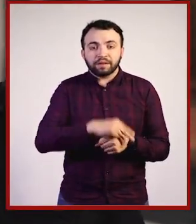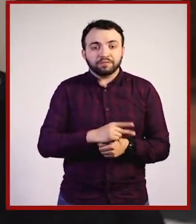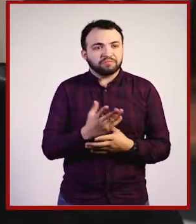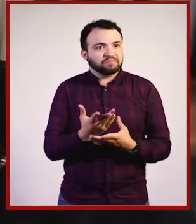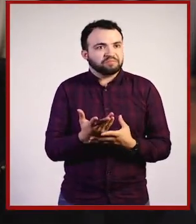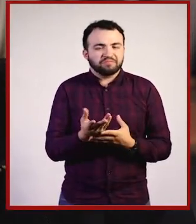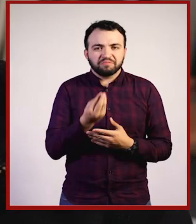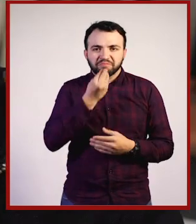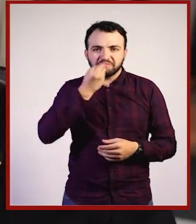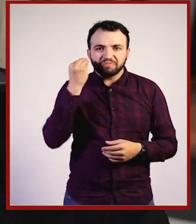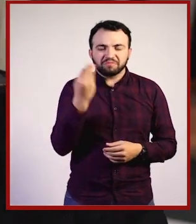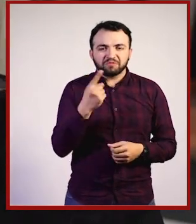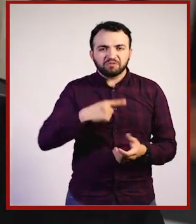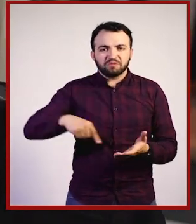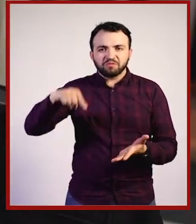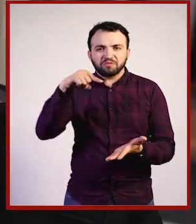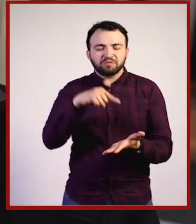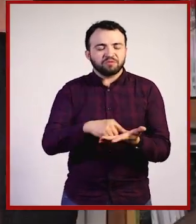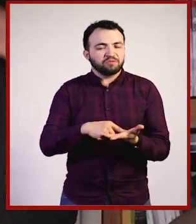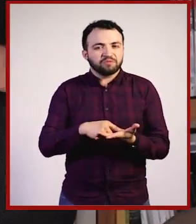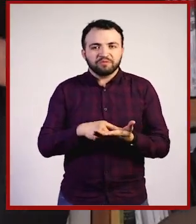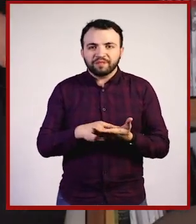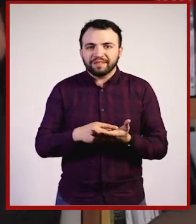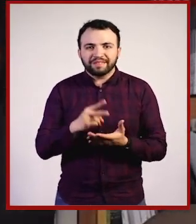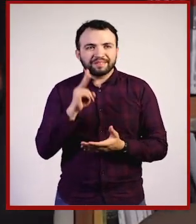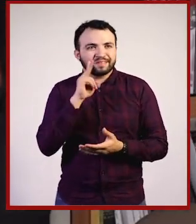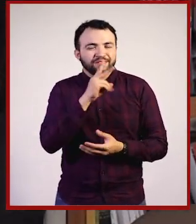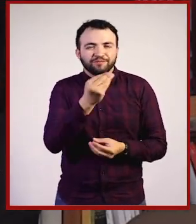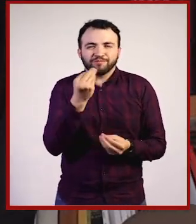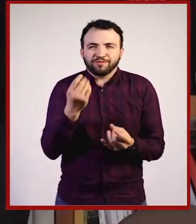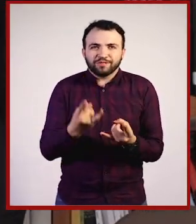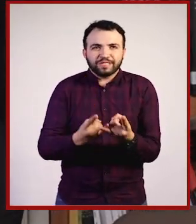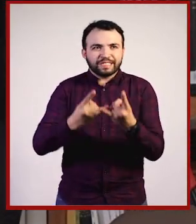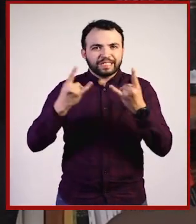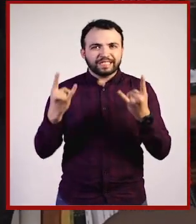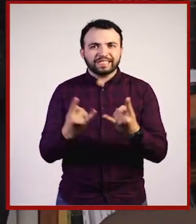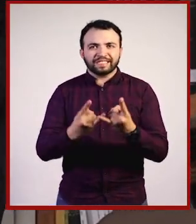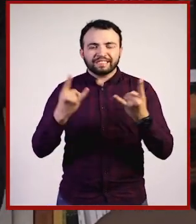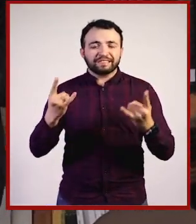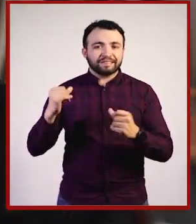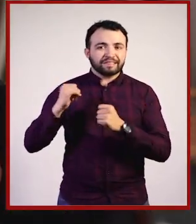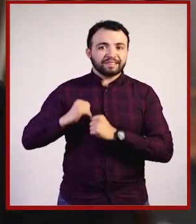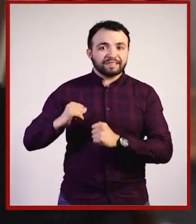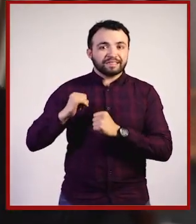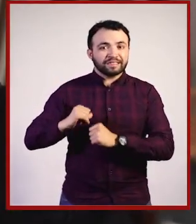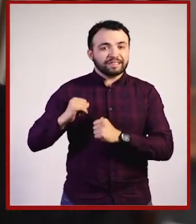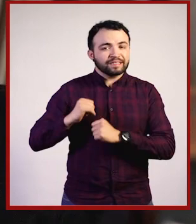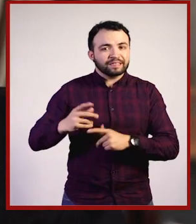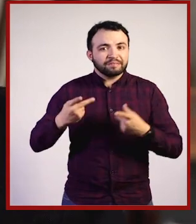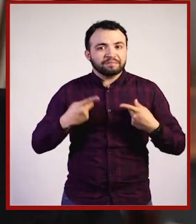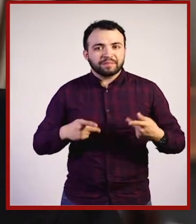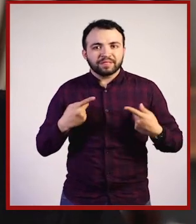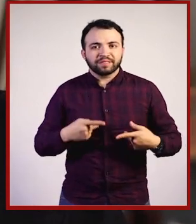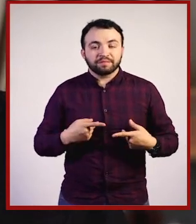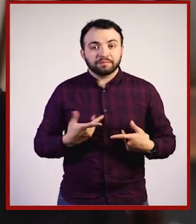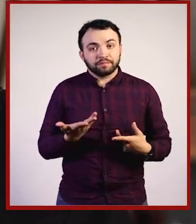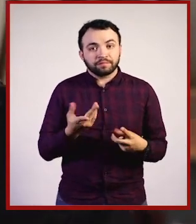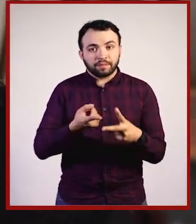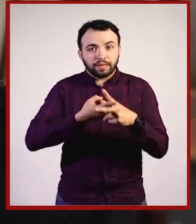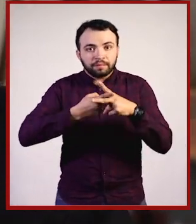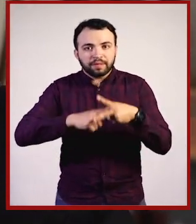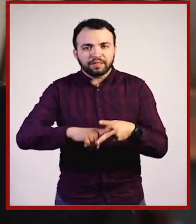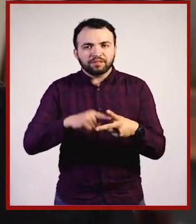es, Pamela. Es un lugar maravilloso y lleno de muchas historias como sus personajes. Y para comenzar el programa,